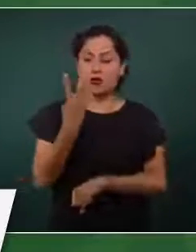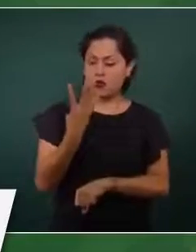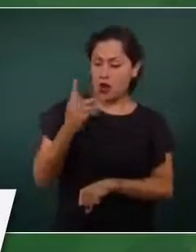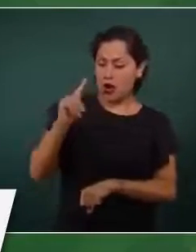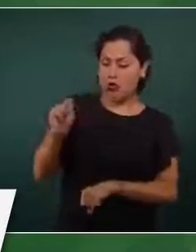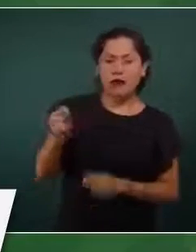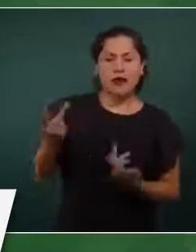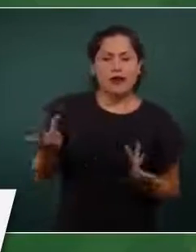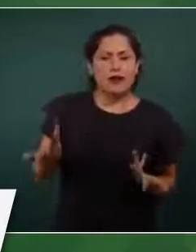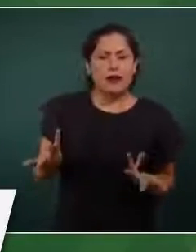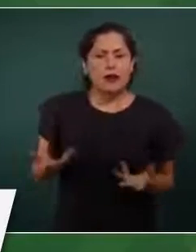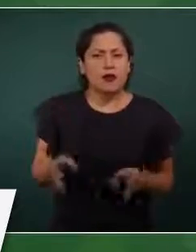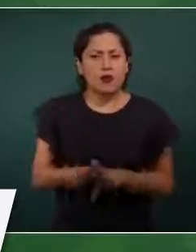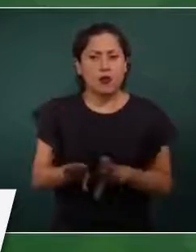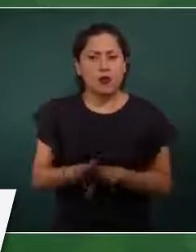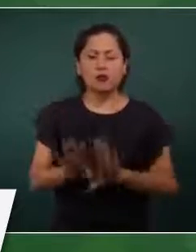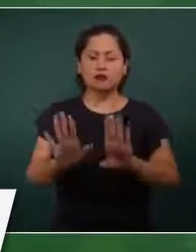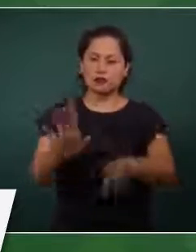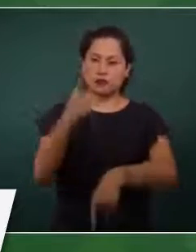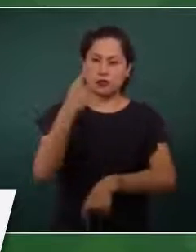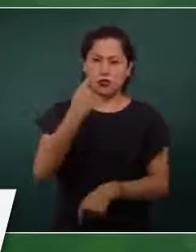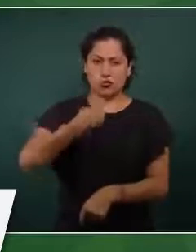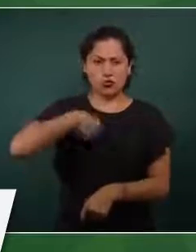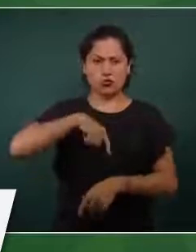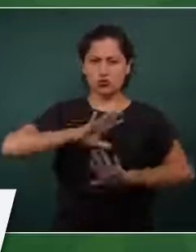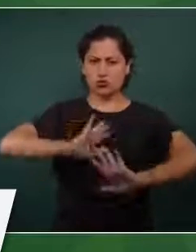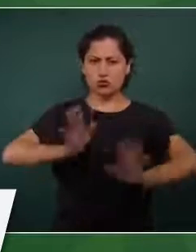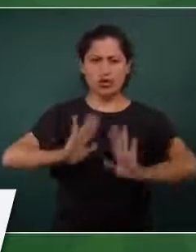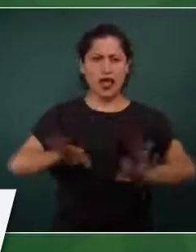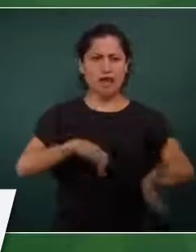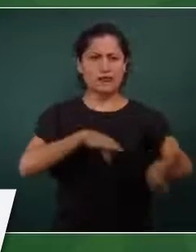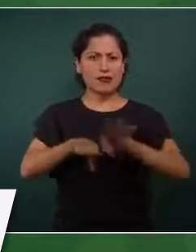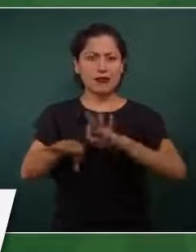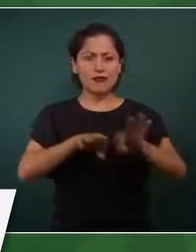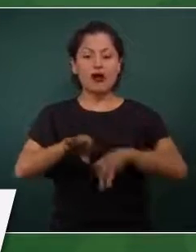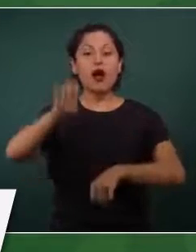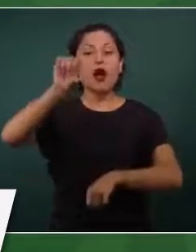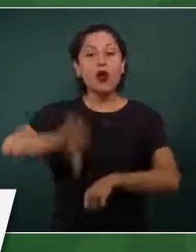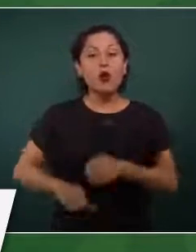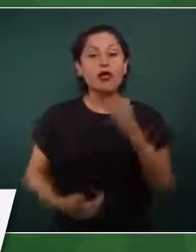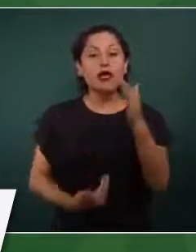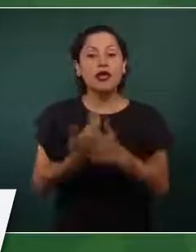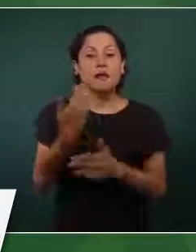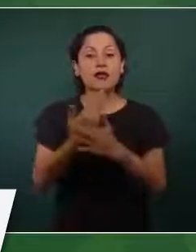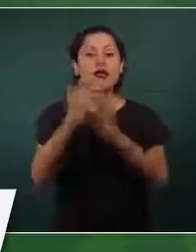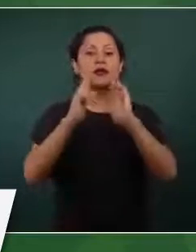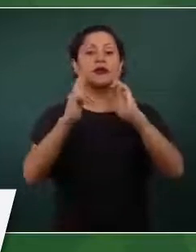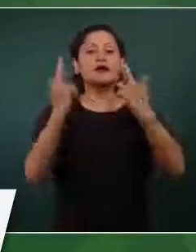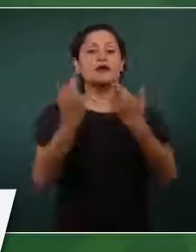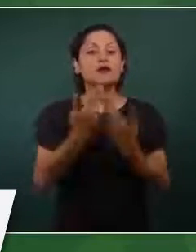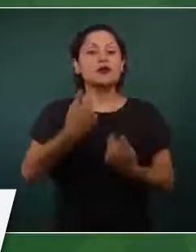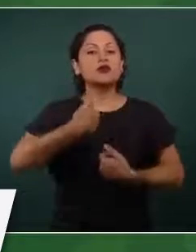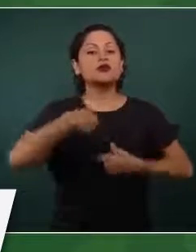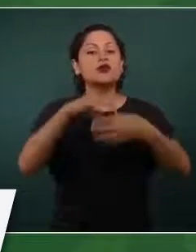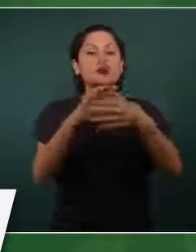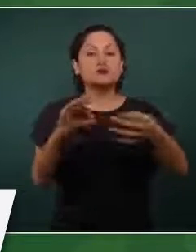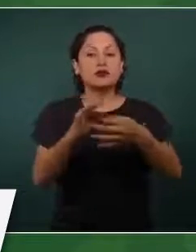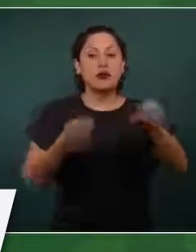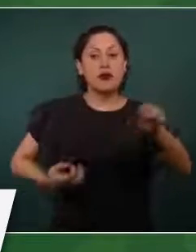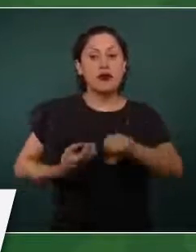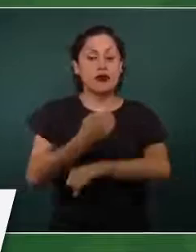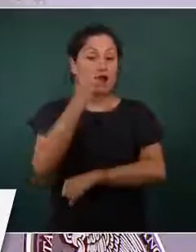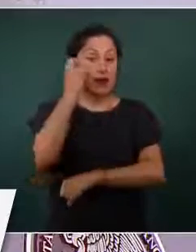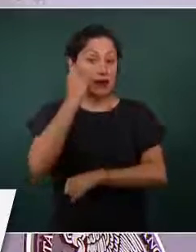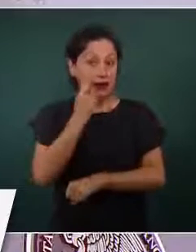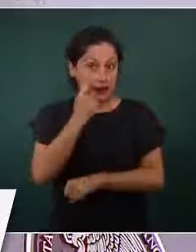trabajando. Hoy hablaba yo en la mañana de que Guerrero es de los estados que